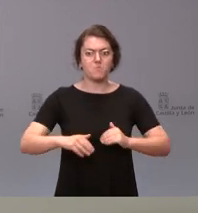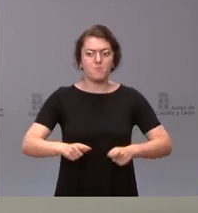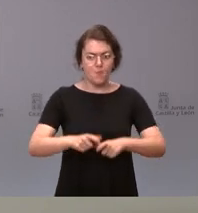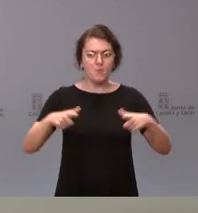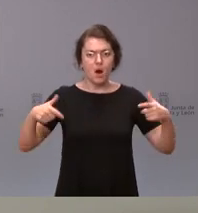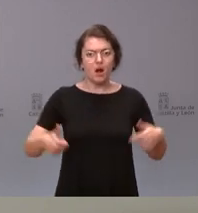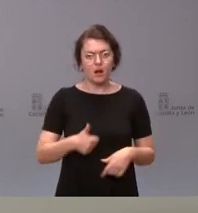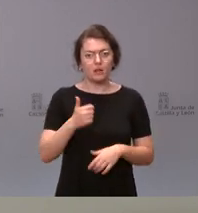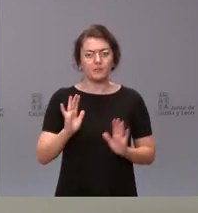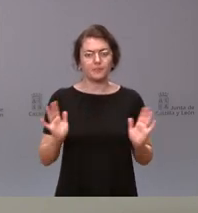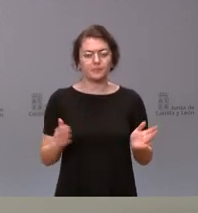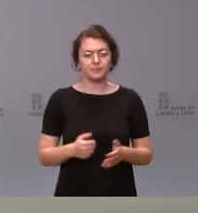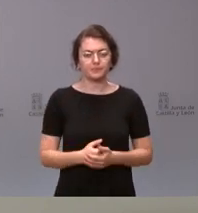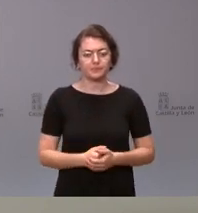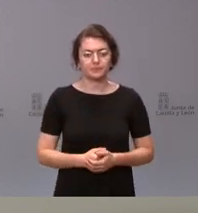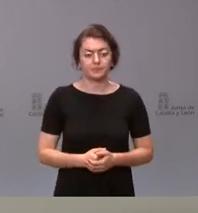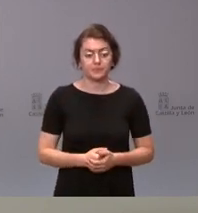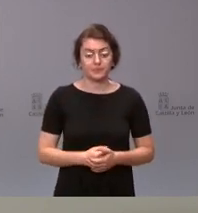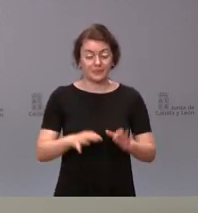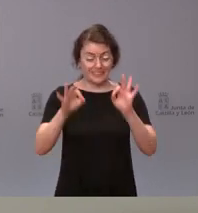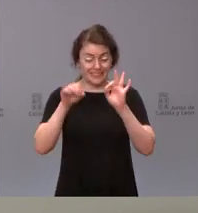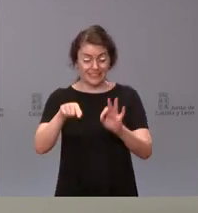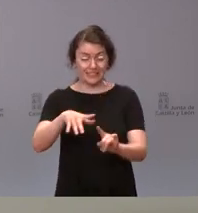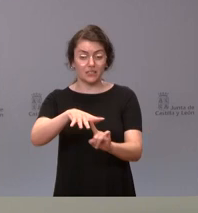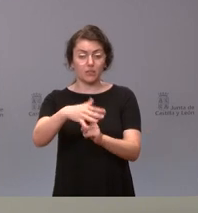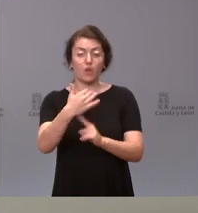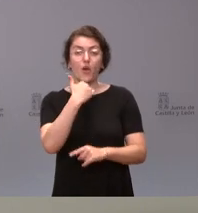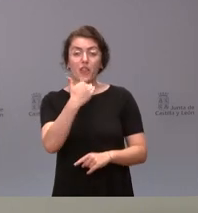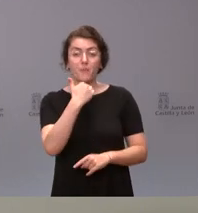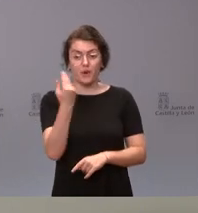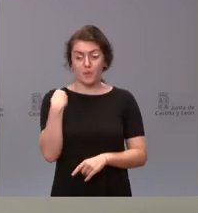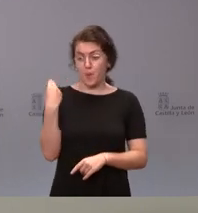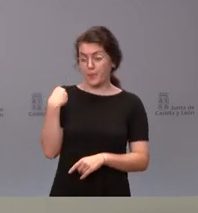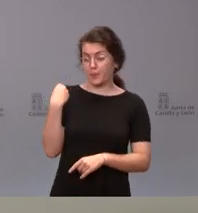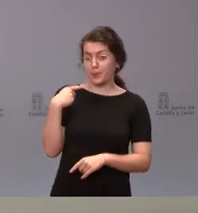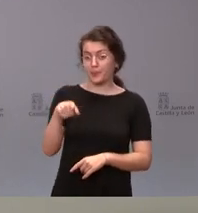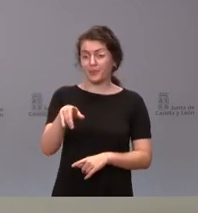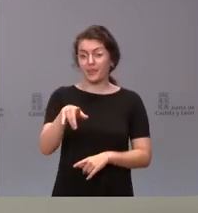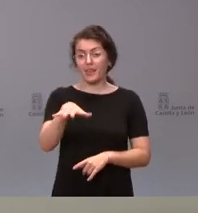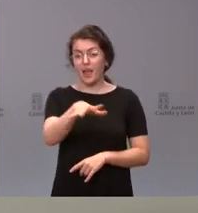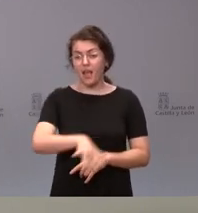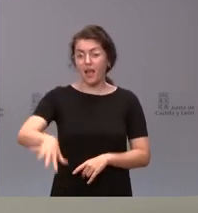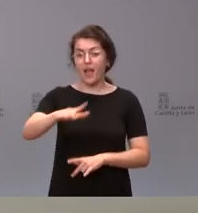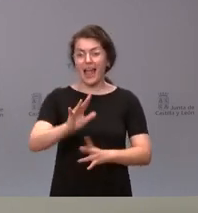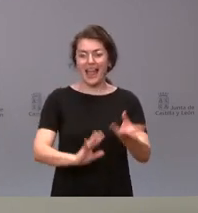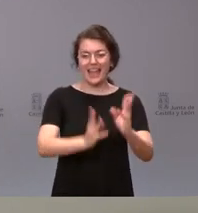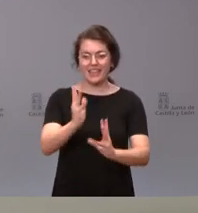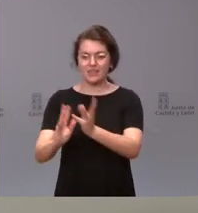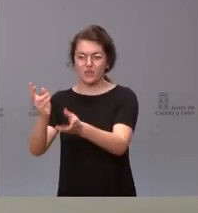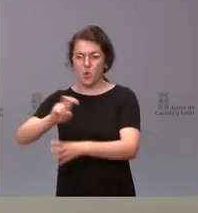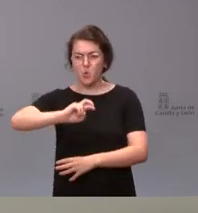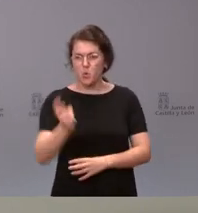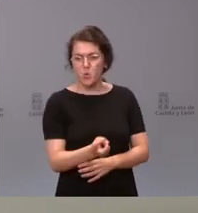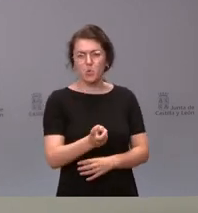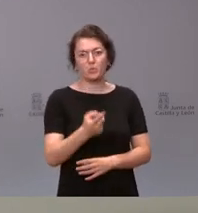En el caso concreto de Zamora, que es lo que usted pregunta, estamos hablando de un conjunto de incendios múltiples, complejos